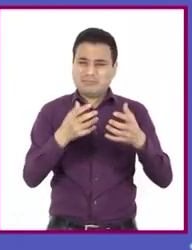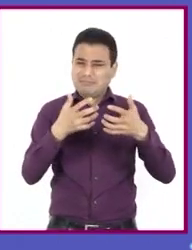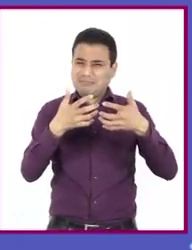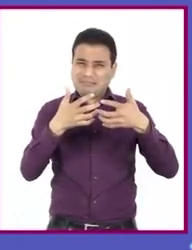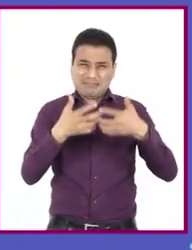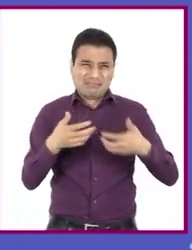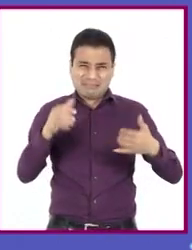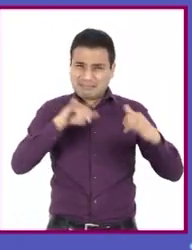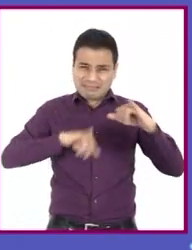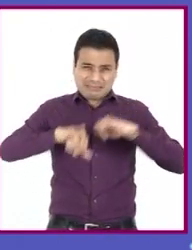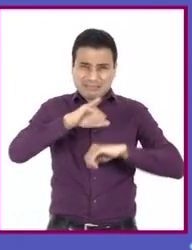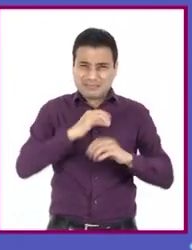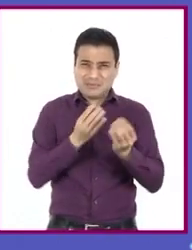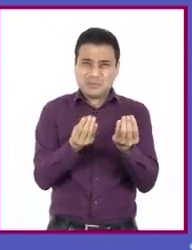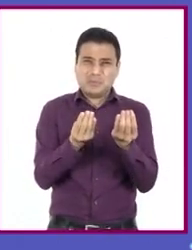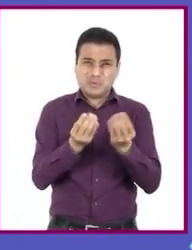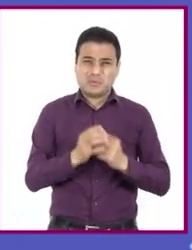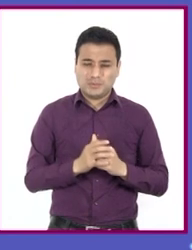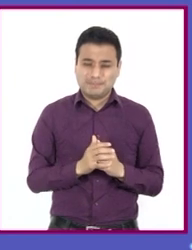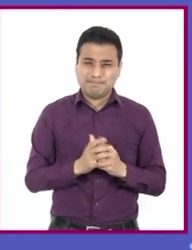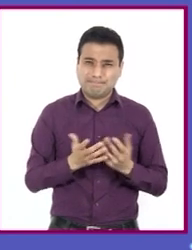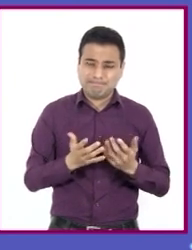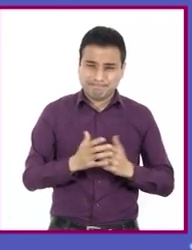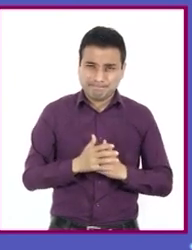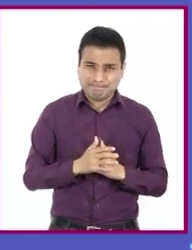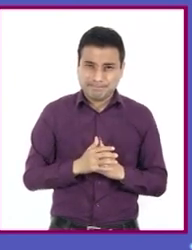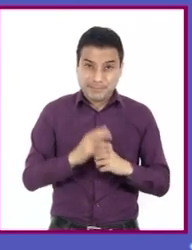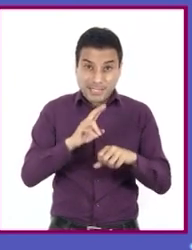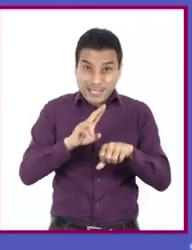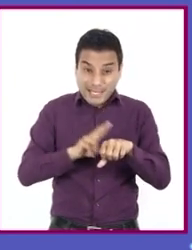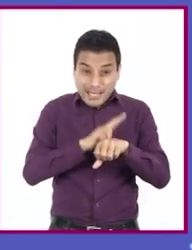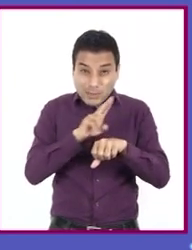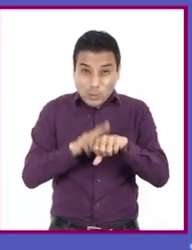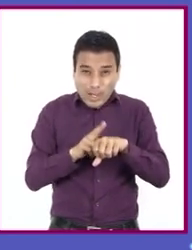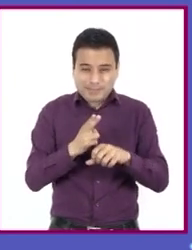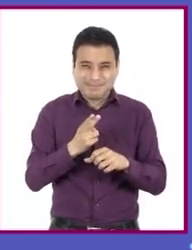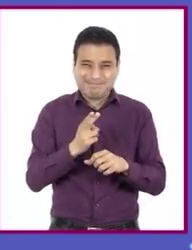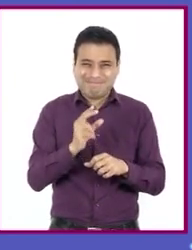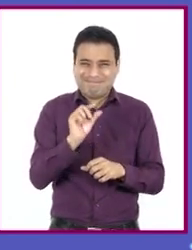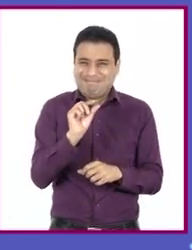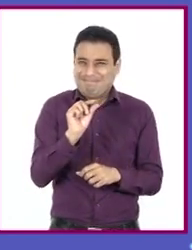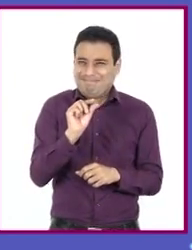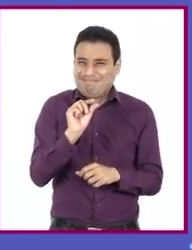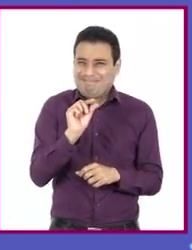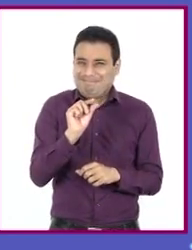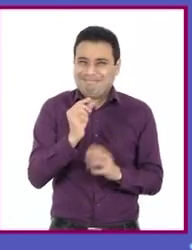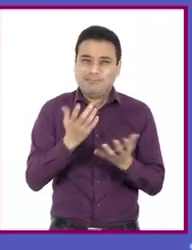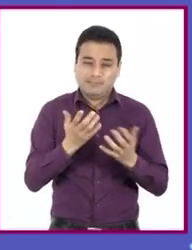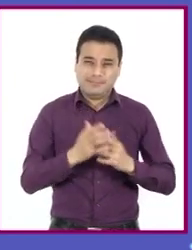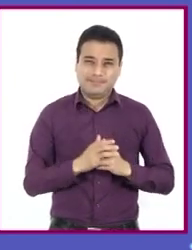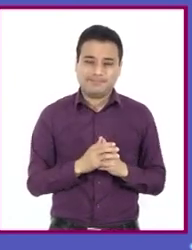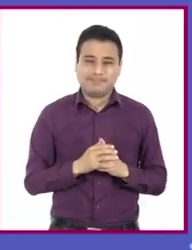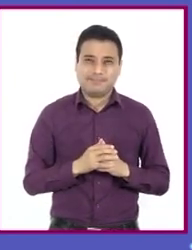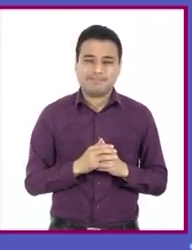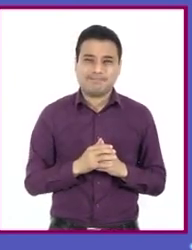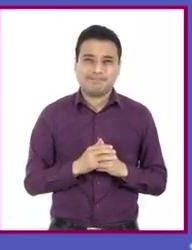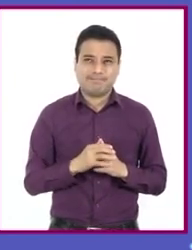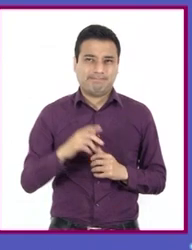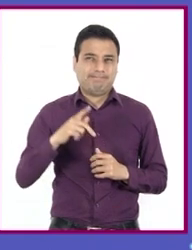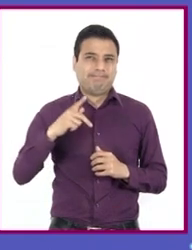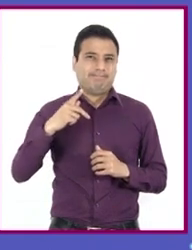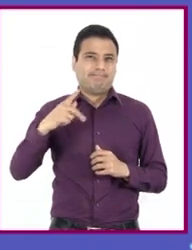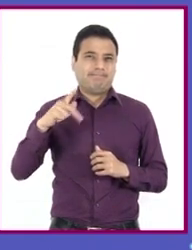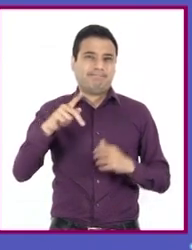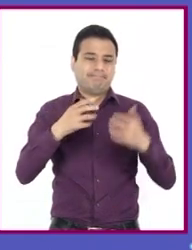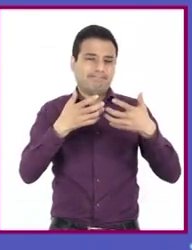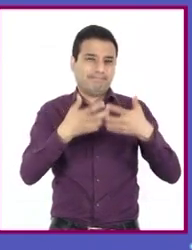tienen una mínima parte de esos alimentos naturales, digámoslo así, y generalmente son formulaciones industriales,